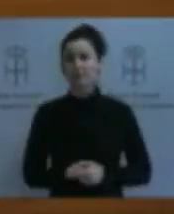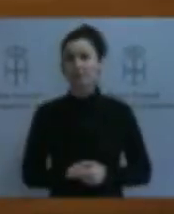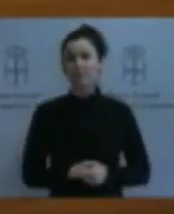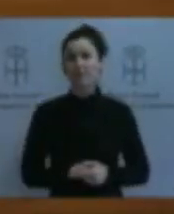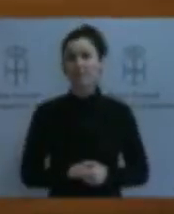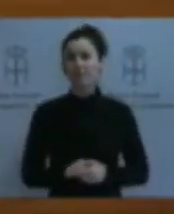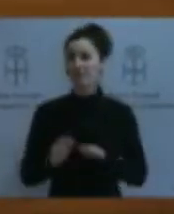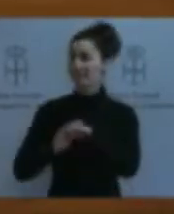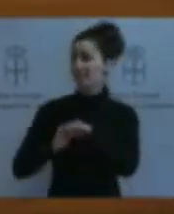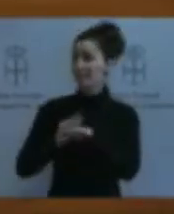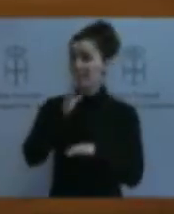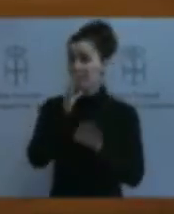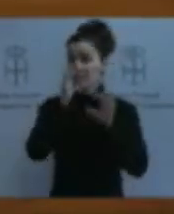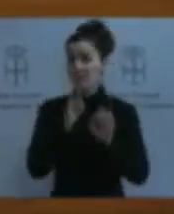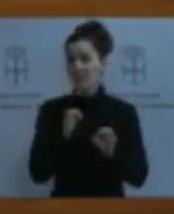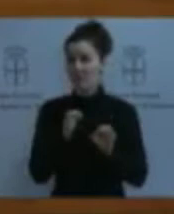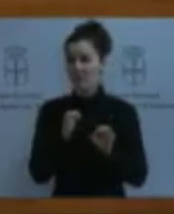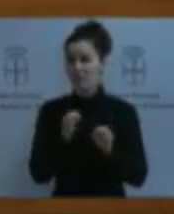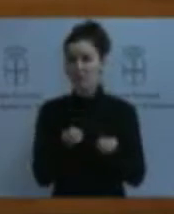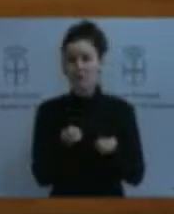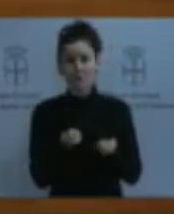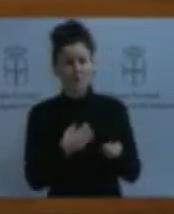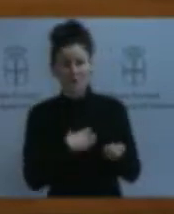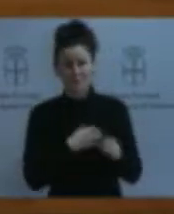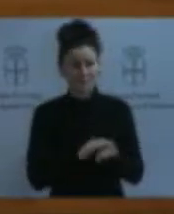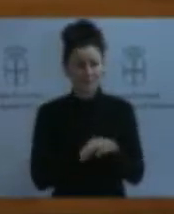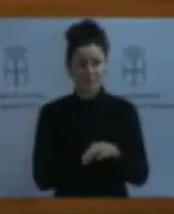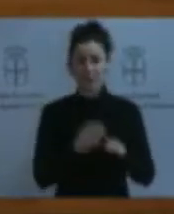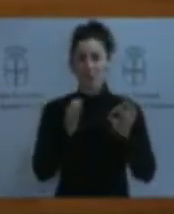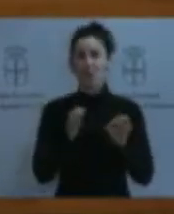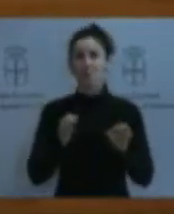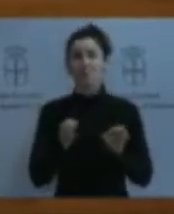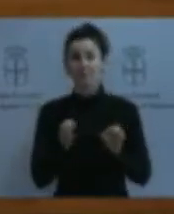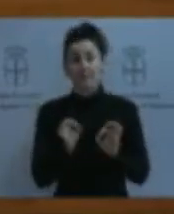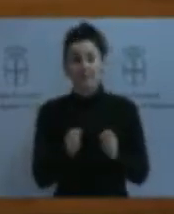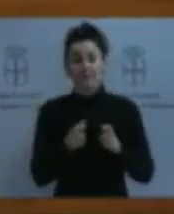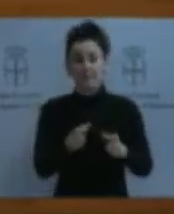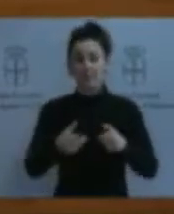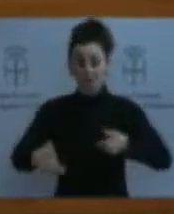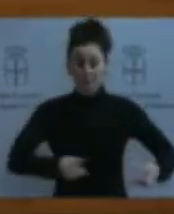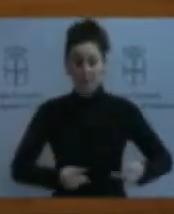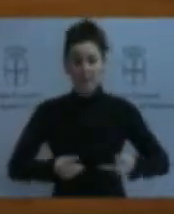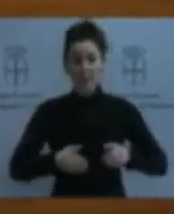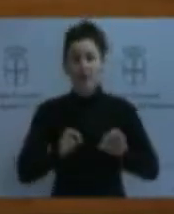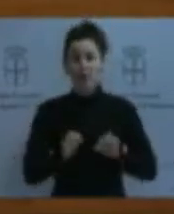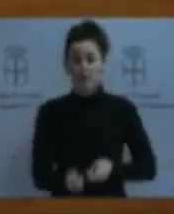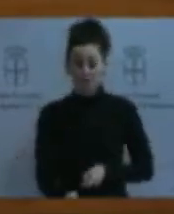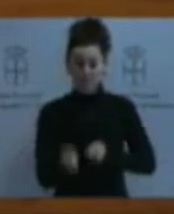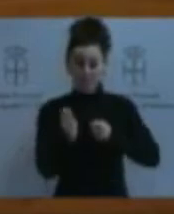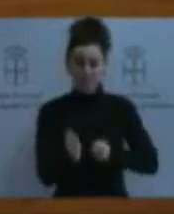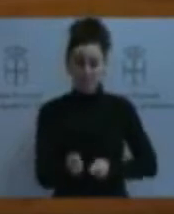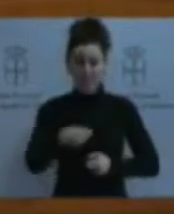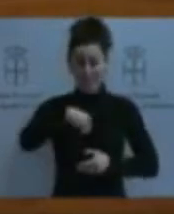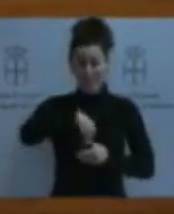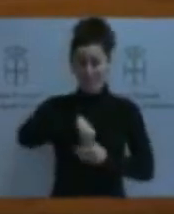podido controlar. El sector demanda que la pesca de práctica artesanal en aguas interiores del Estado y de la comunidad sea